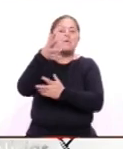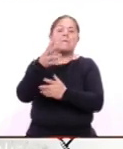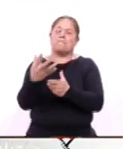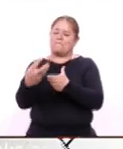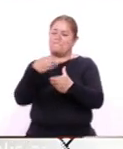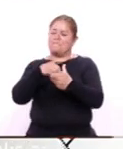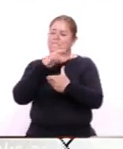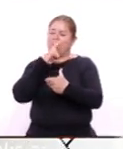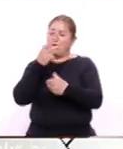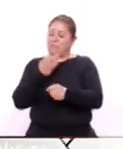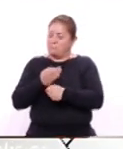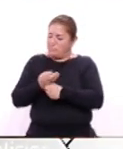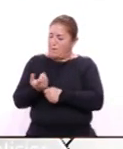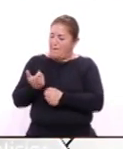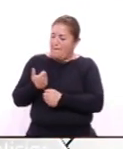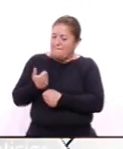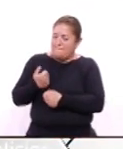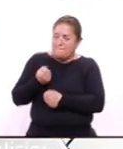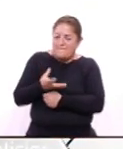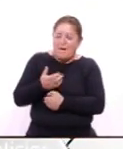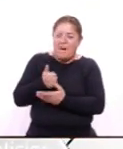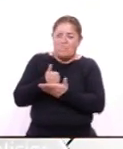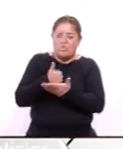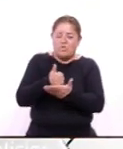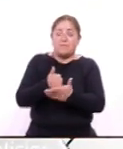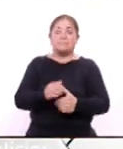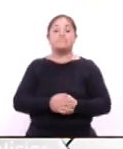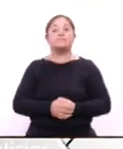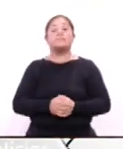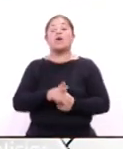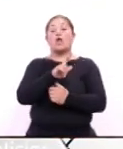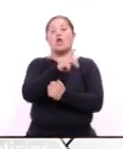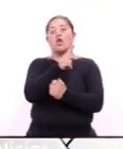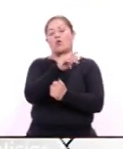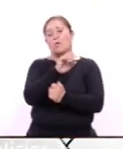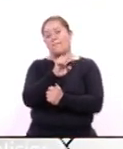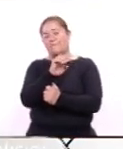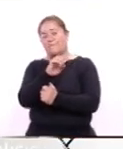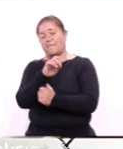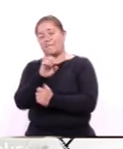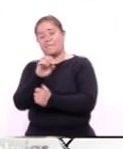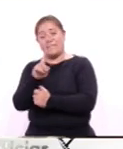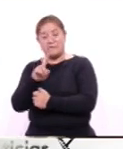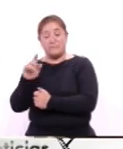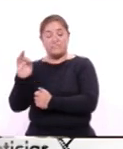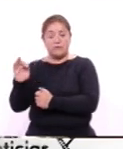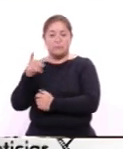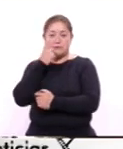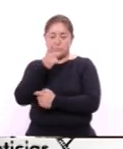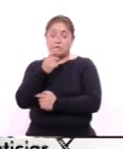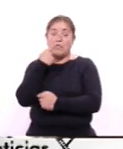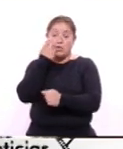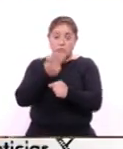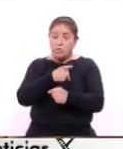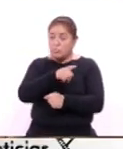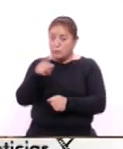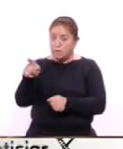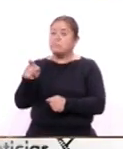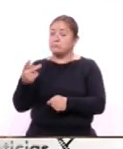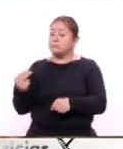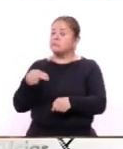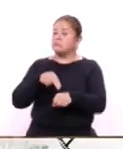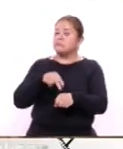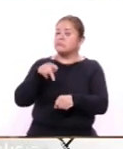en tanto López Flores precisó que las y los voluntarios han estado presentes en los momentos más difíciles del país